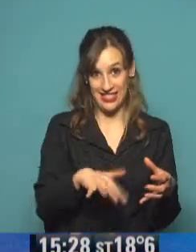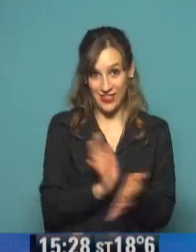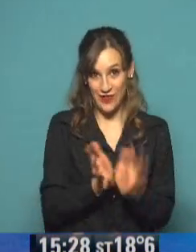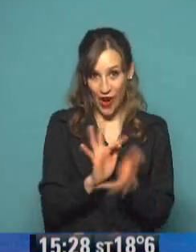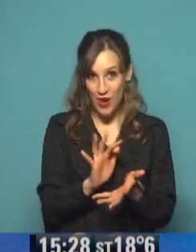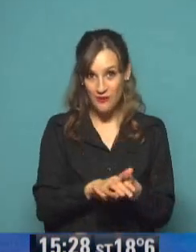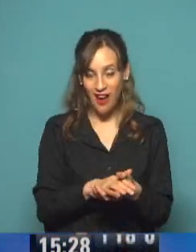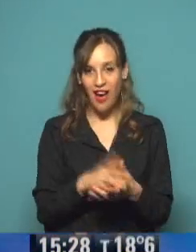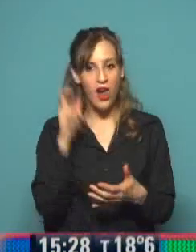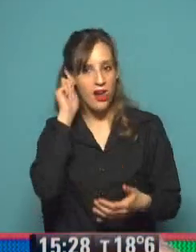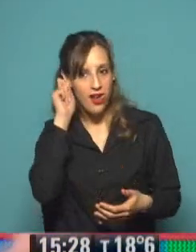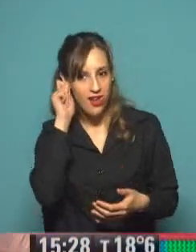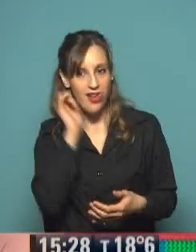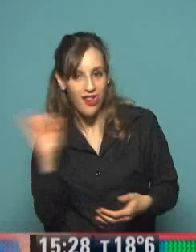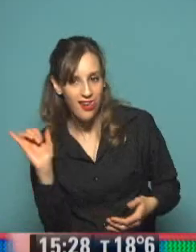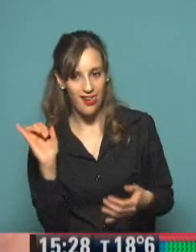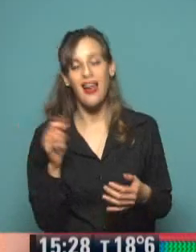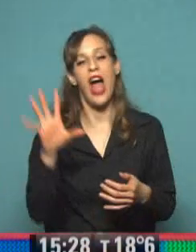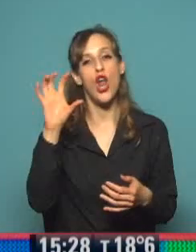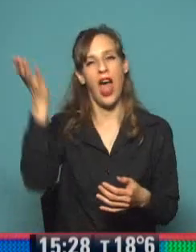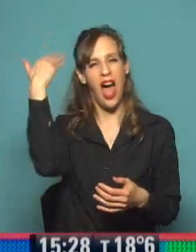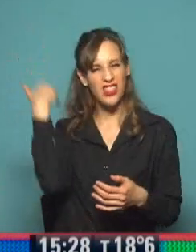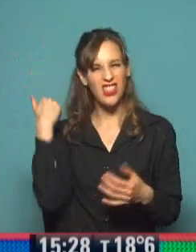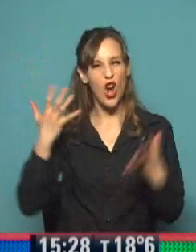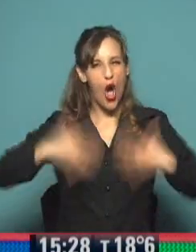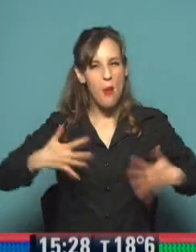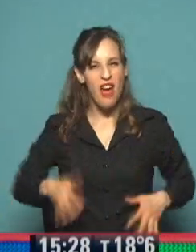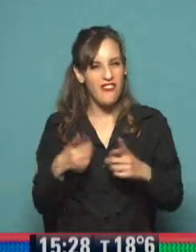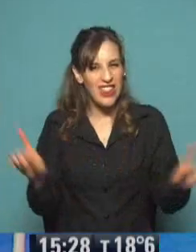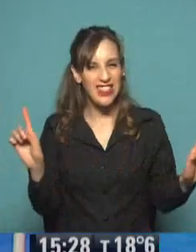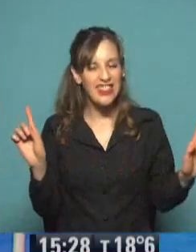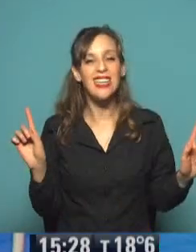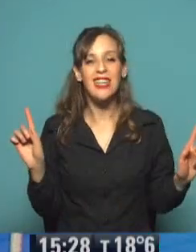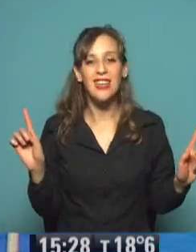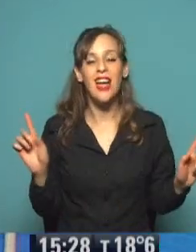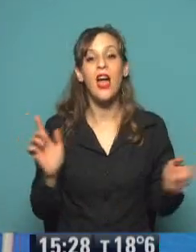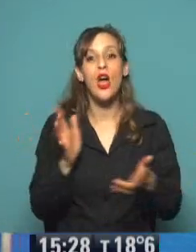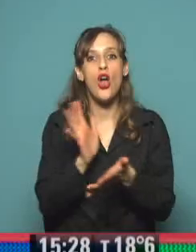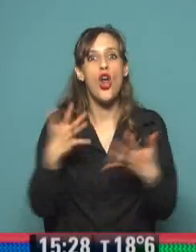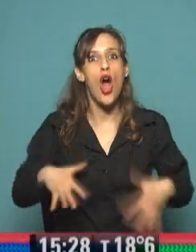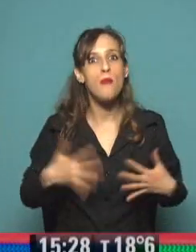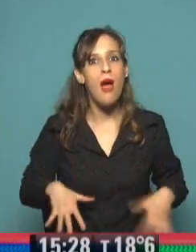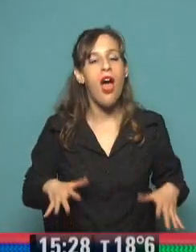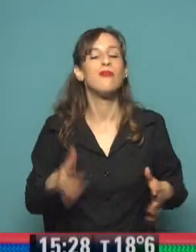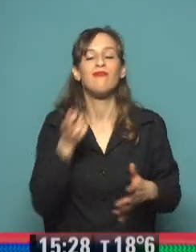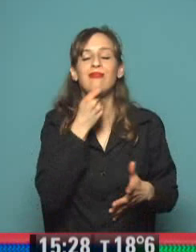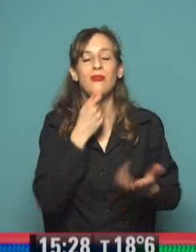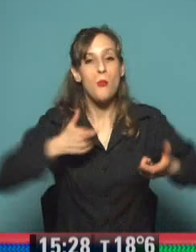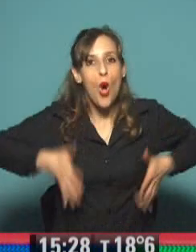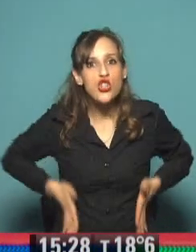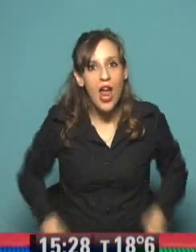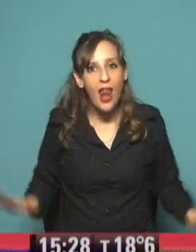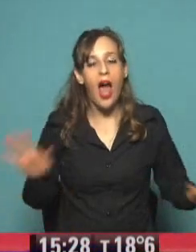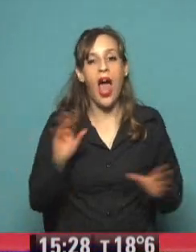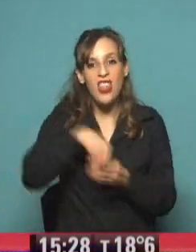las encuentre, ¿sí? Acuérdense que se usaban polleras enormes. Podían esconder. Escondían los mensajes. Entonces eran espías